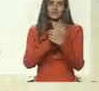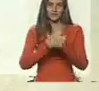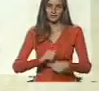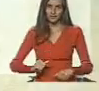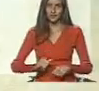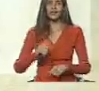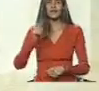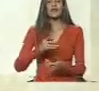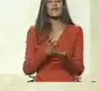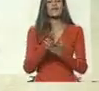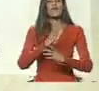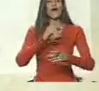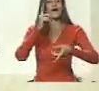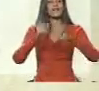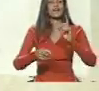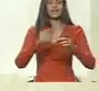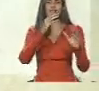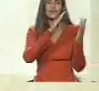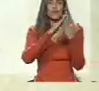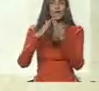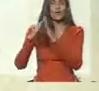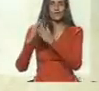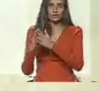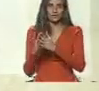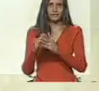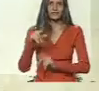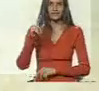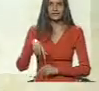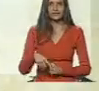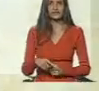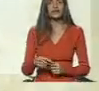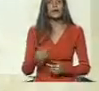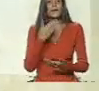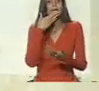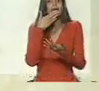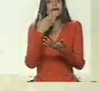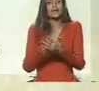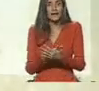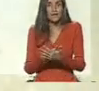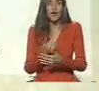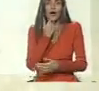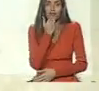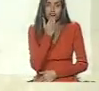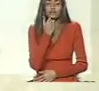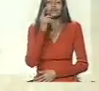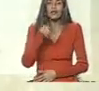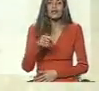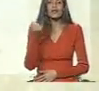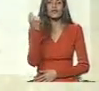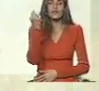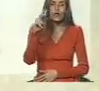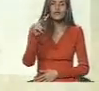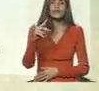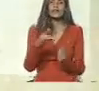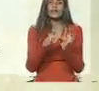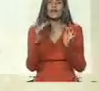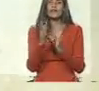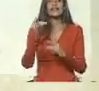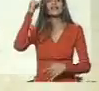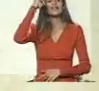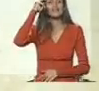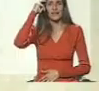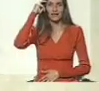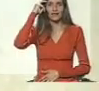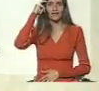los medios alternativos y comunitarios que, de hecho, pedimos, solicitamos que el 12 sea el día